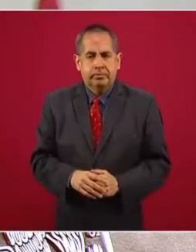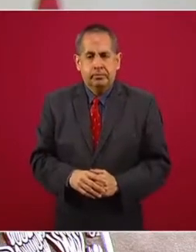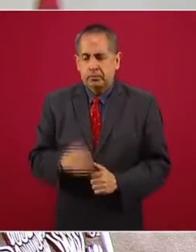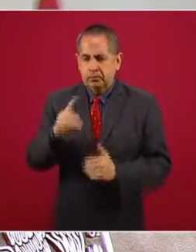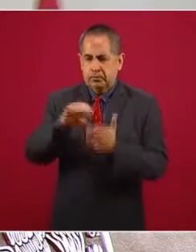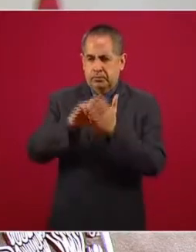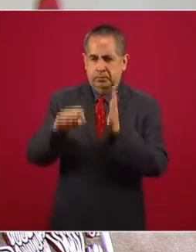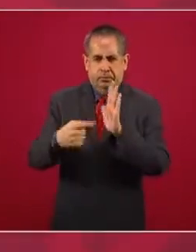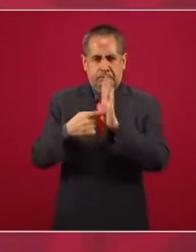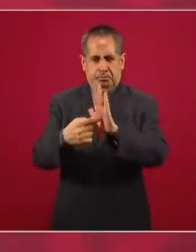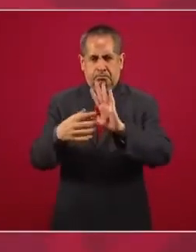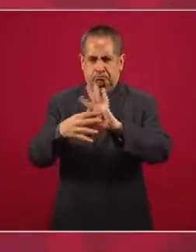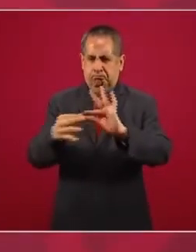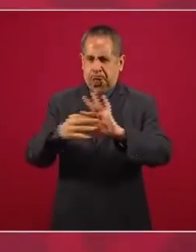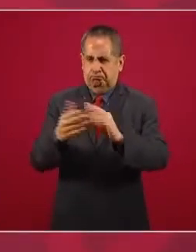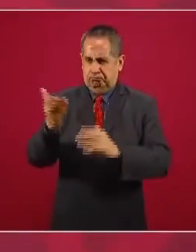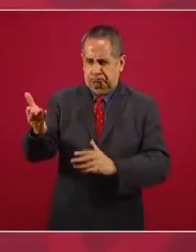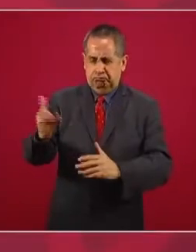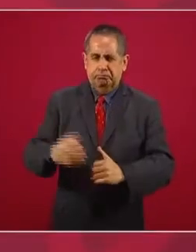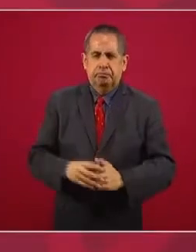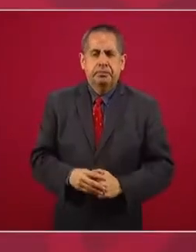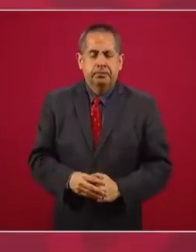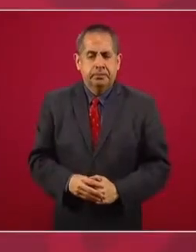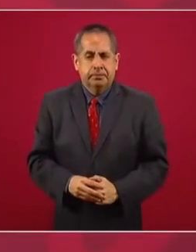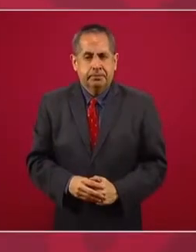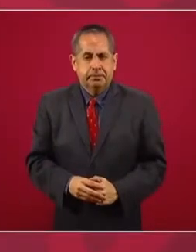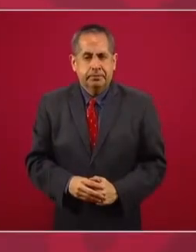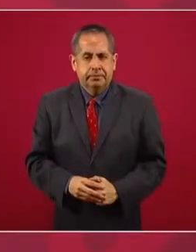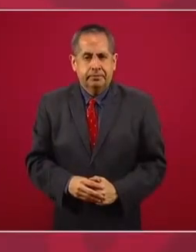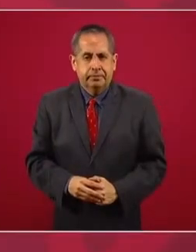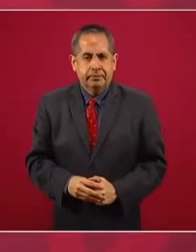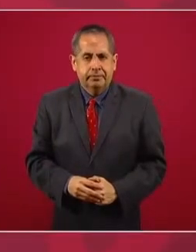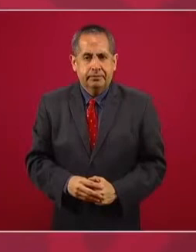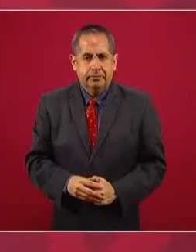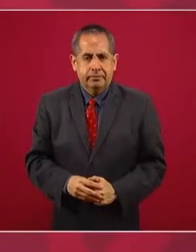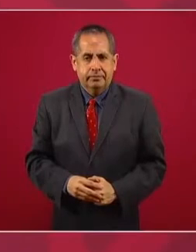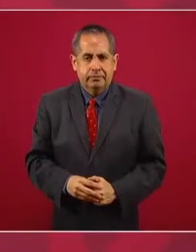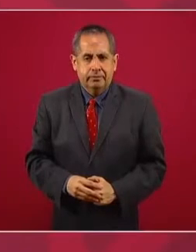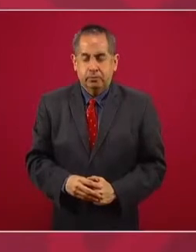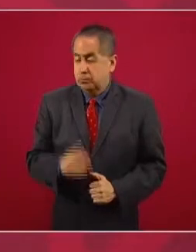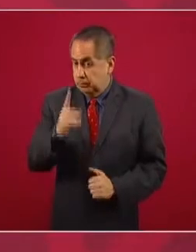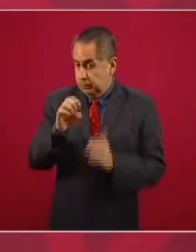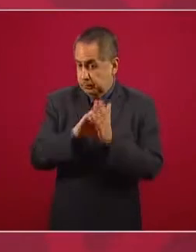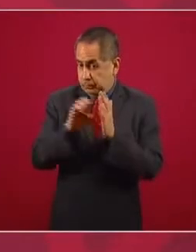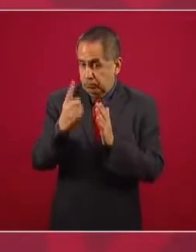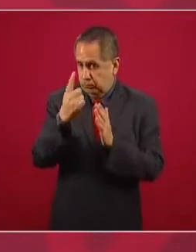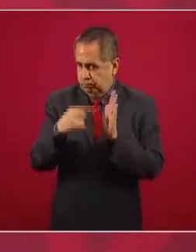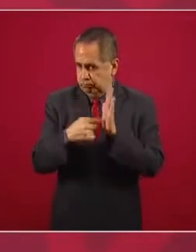les pongo un ejemplo y nada más un ejemplo.